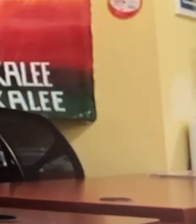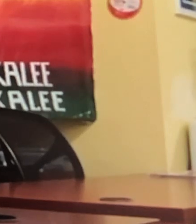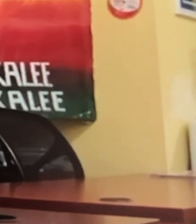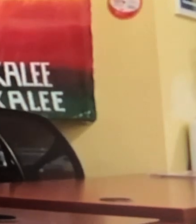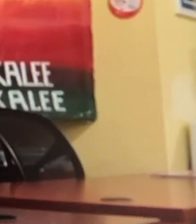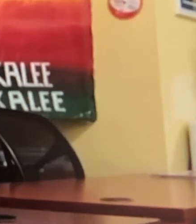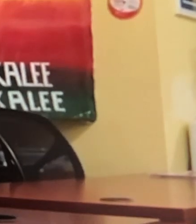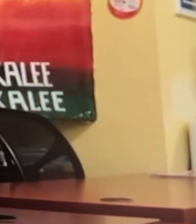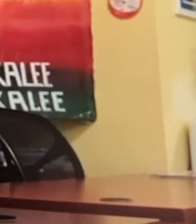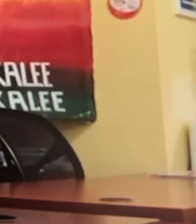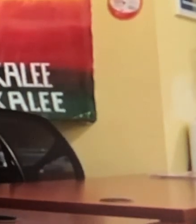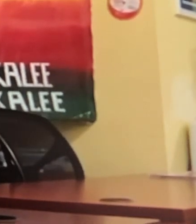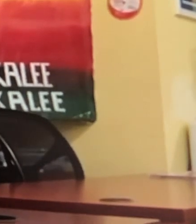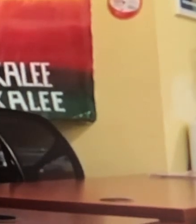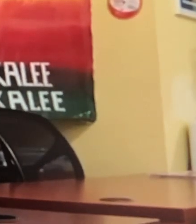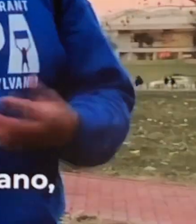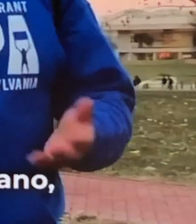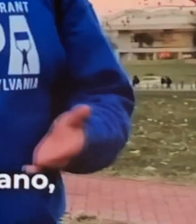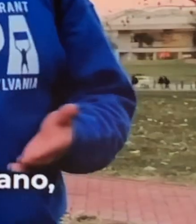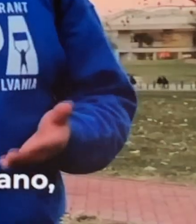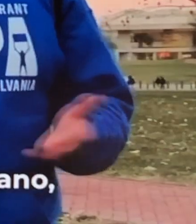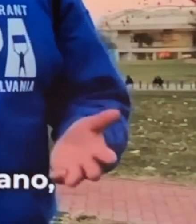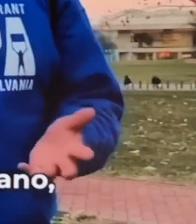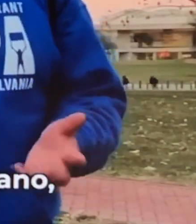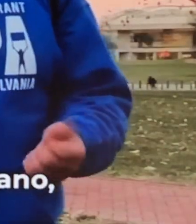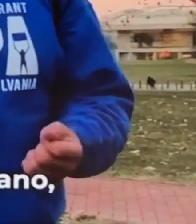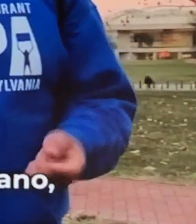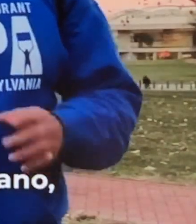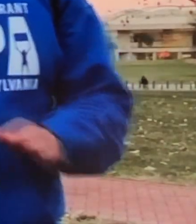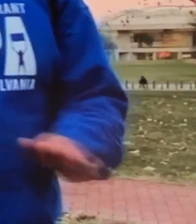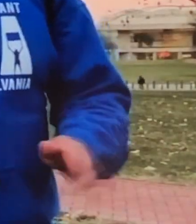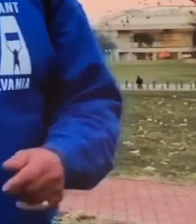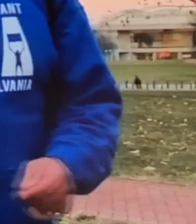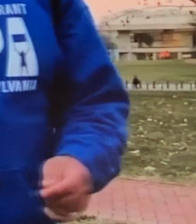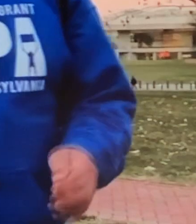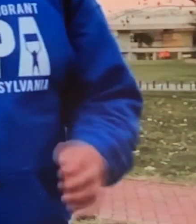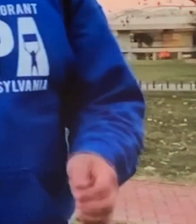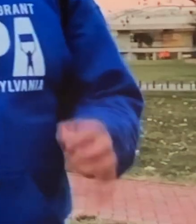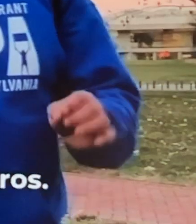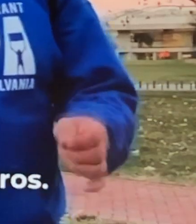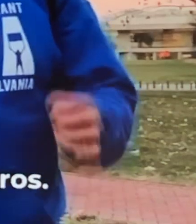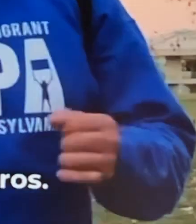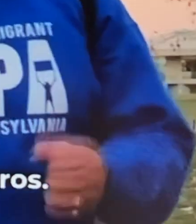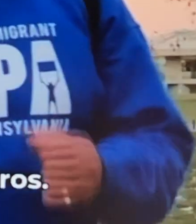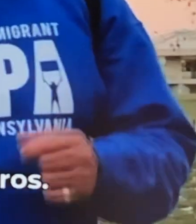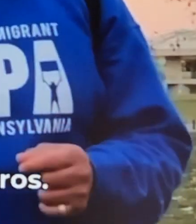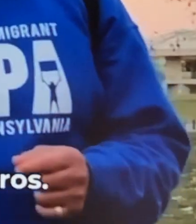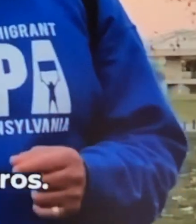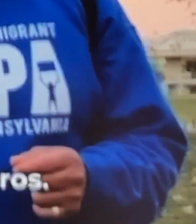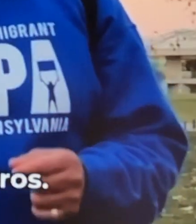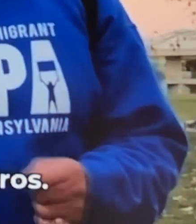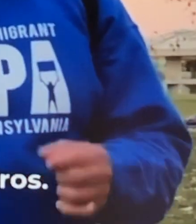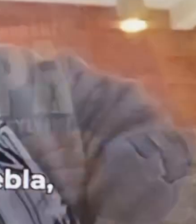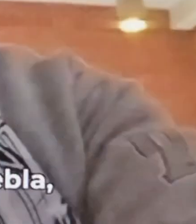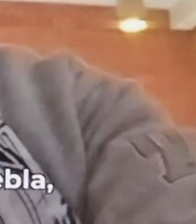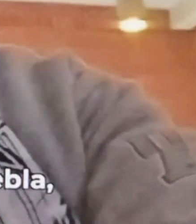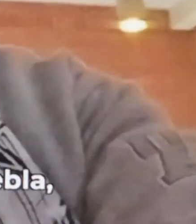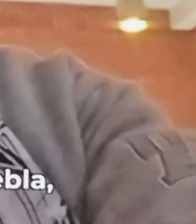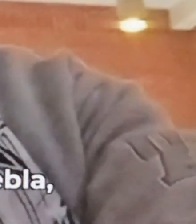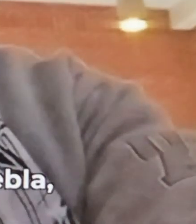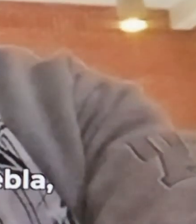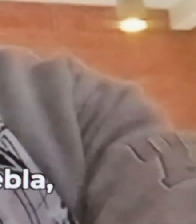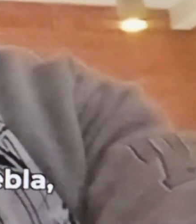trabajadores H2A que vienen a este país a trabajar. No confundamos el sueño americano. El sueño americano no existe. Es el sueño de cada uno de nosotros.